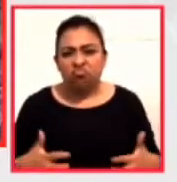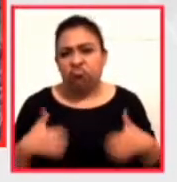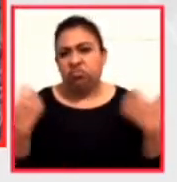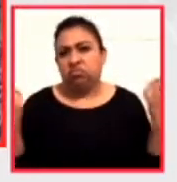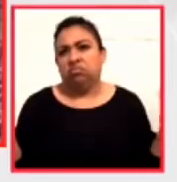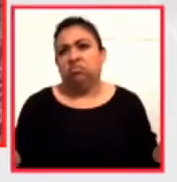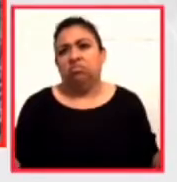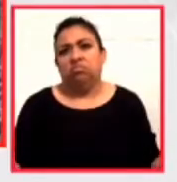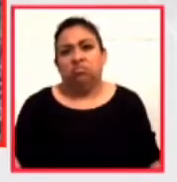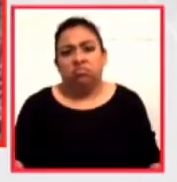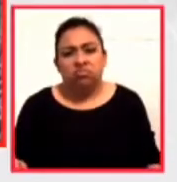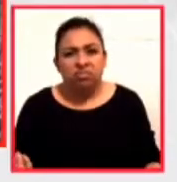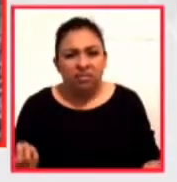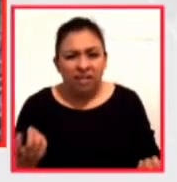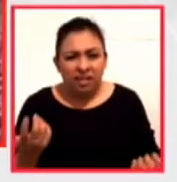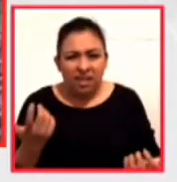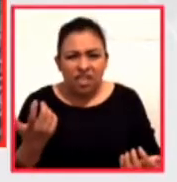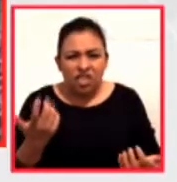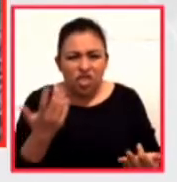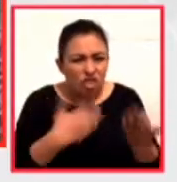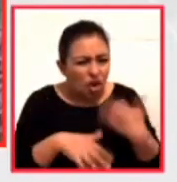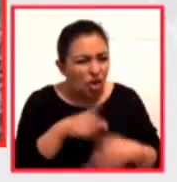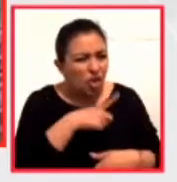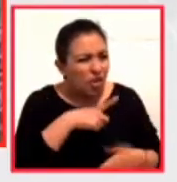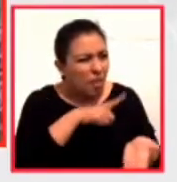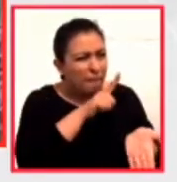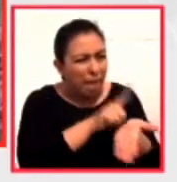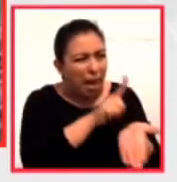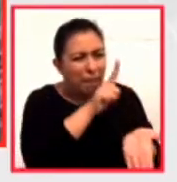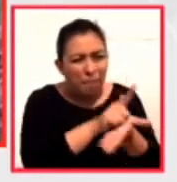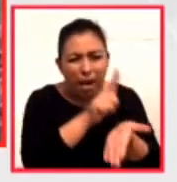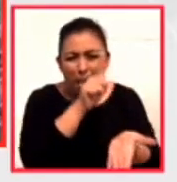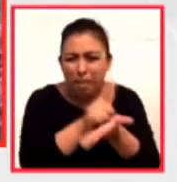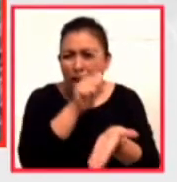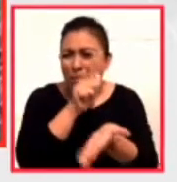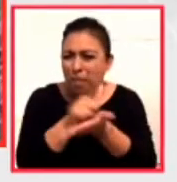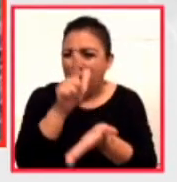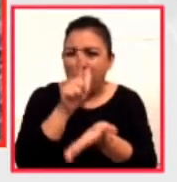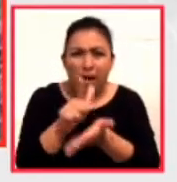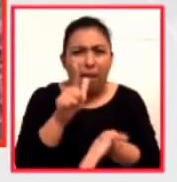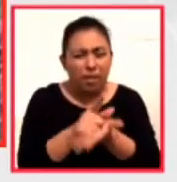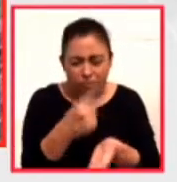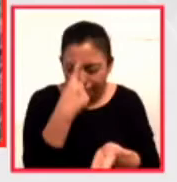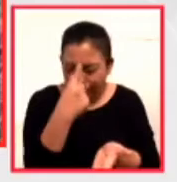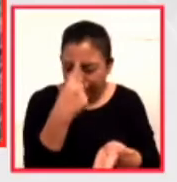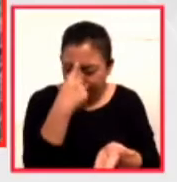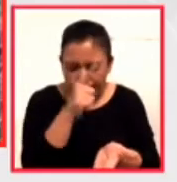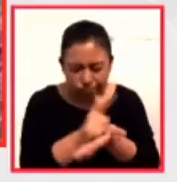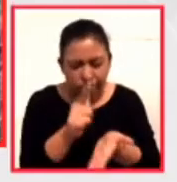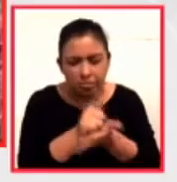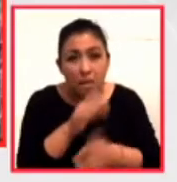Ida, desinfectarlo todo, compulsivamente, sobre todo los pensamientos,